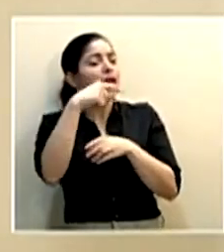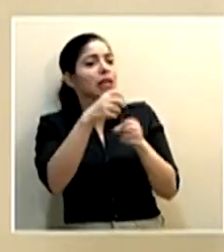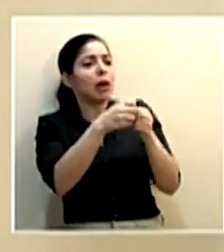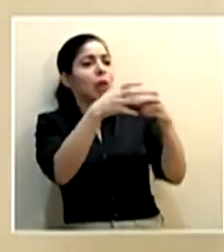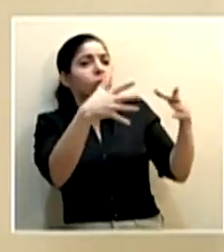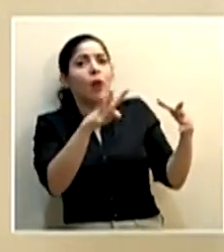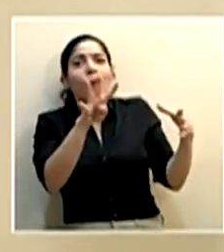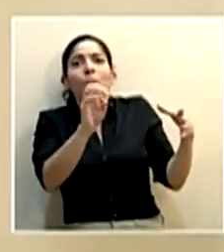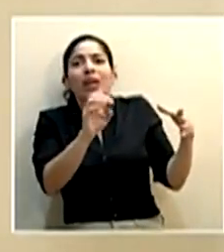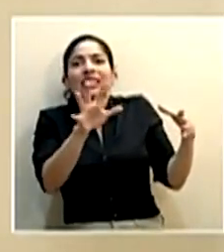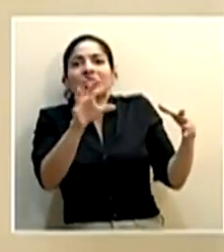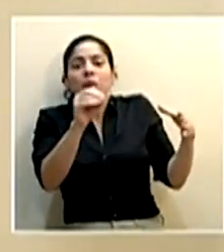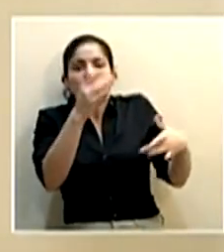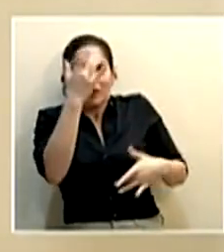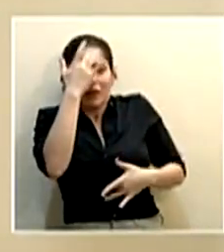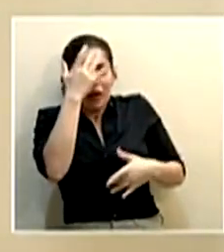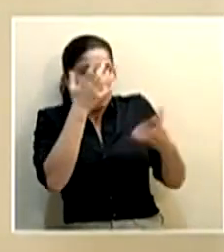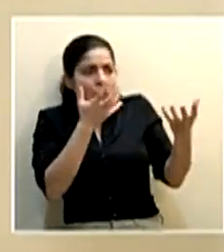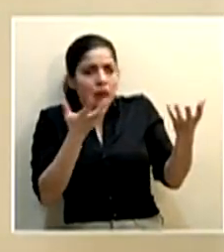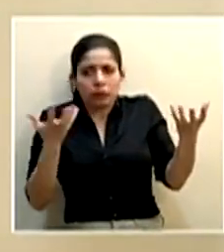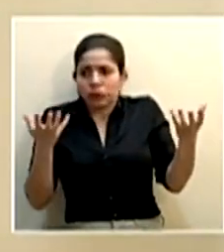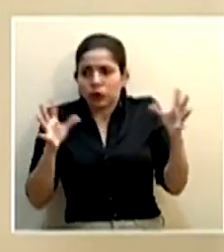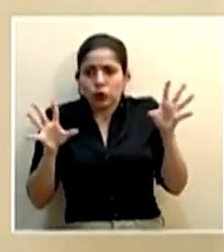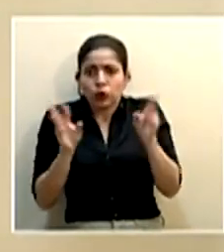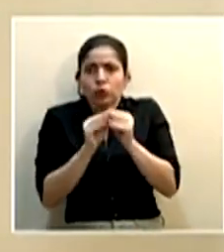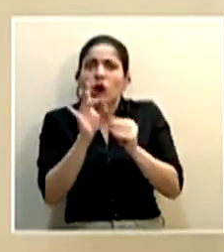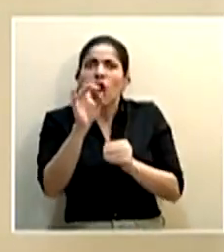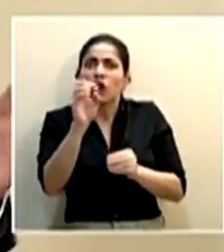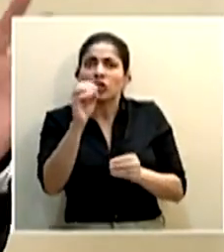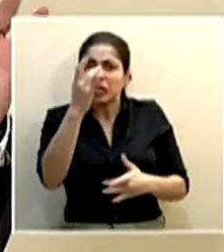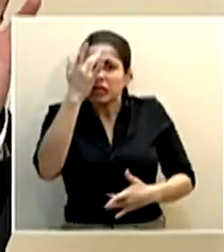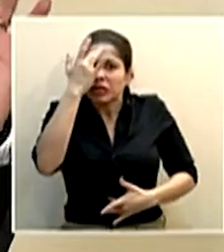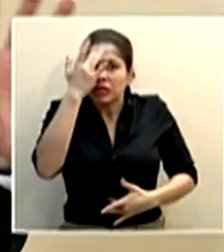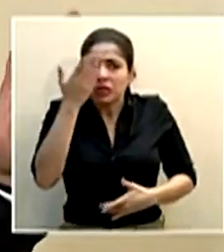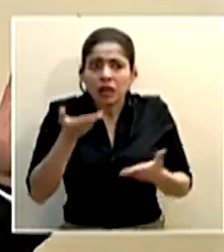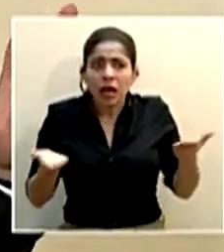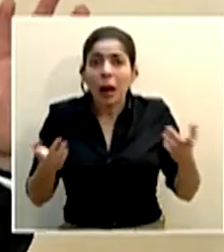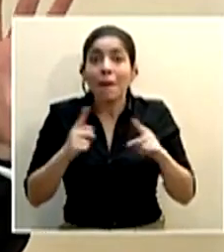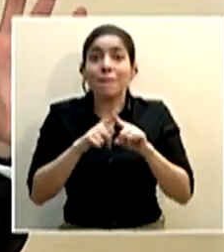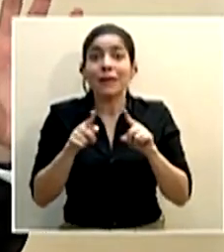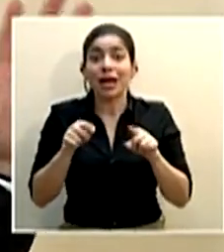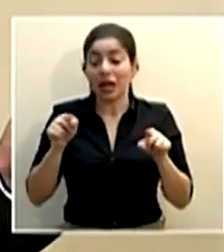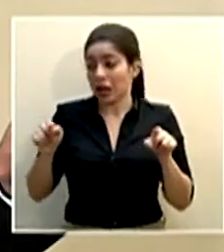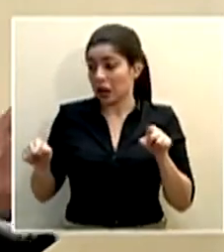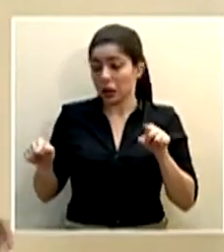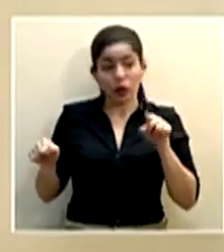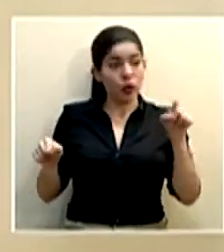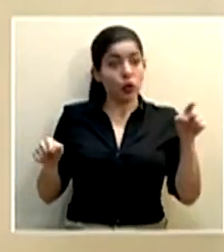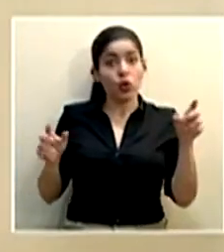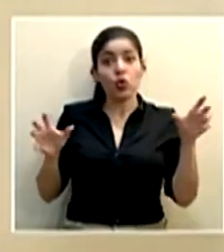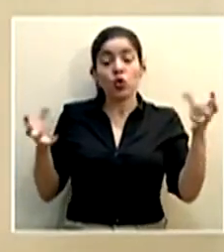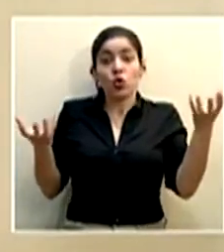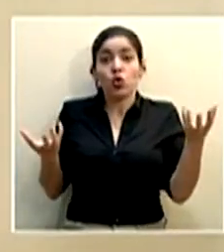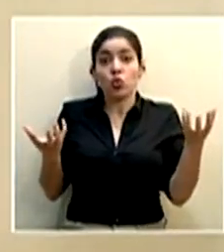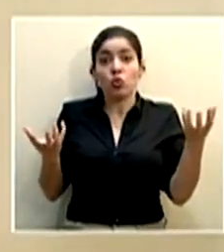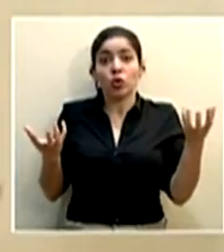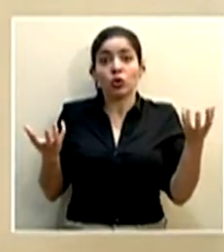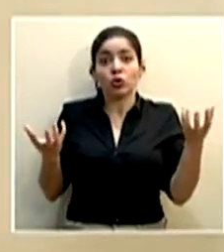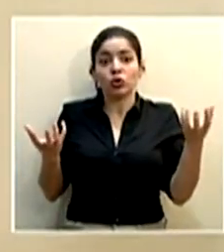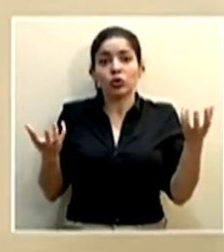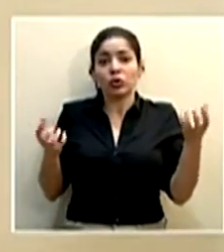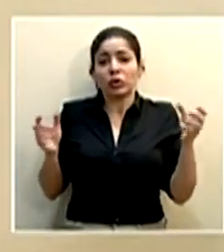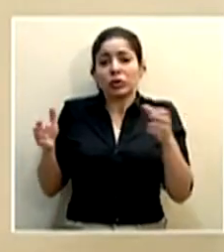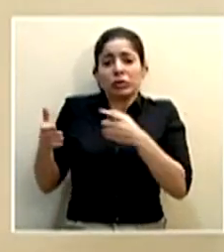40 o 50 casos y eso puede sumar 80 casos perfectamente pero los dos conglomerados están sumamente